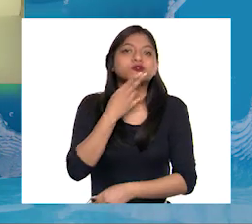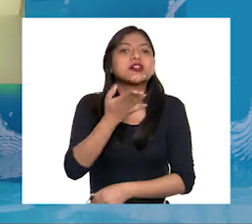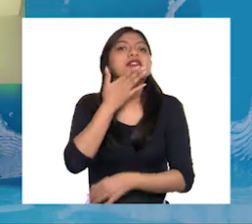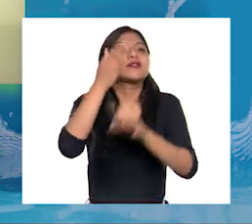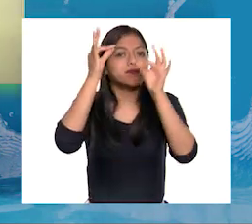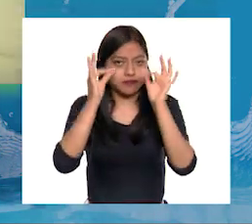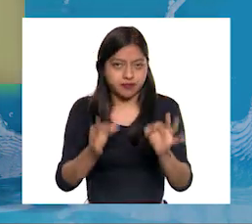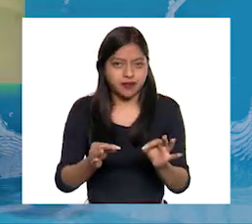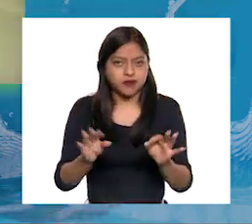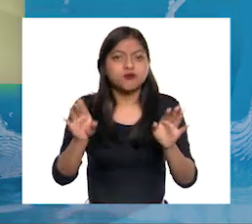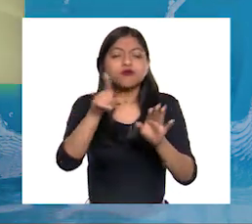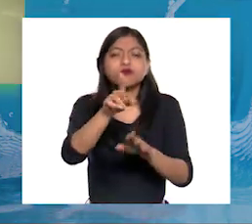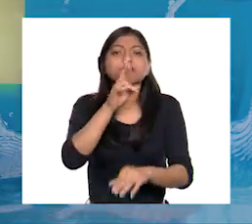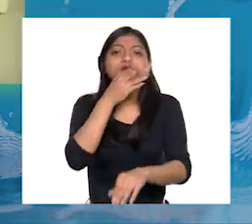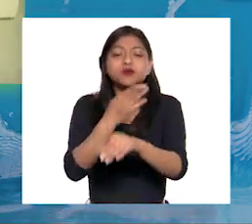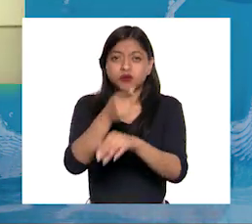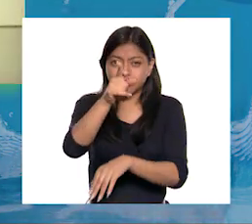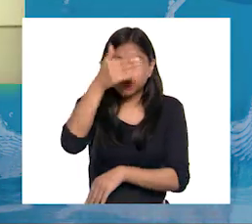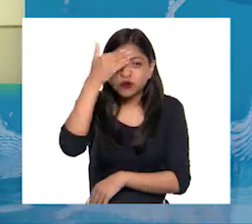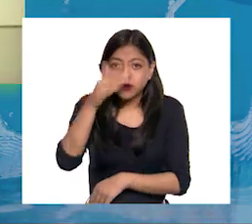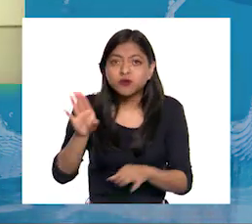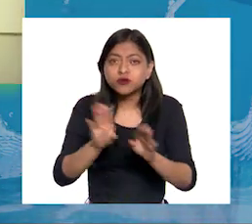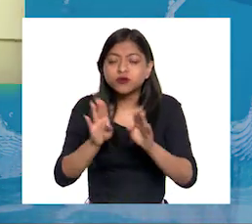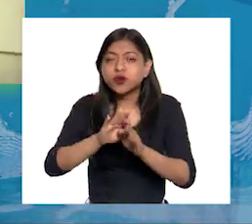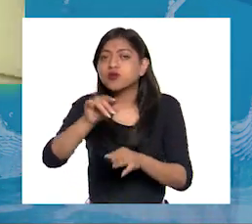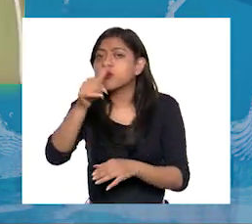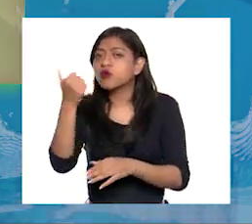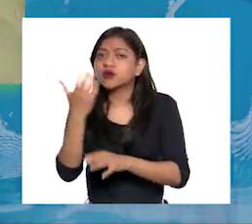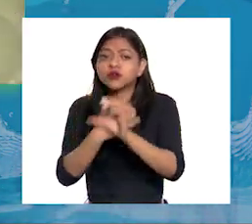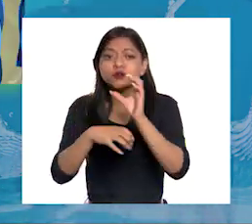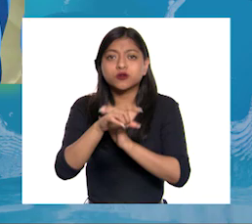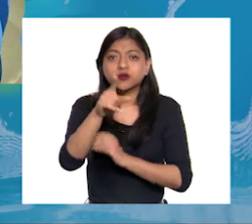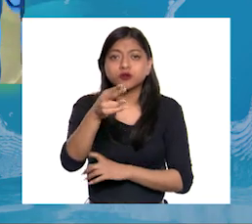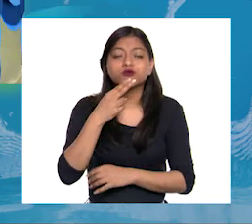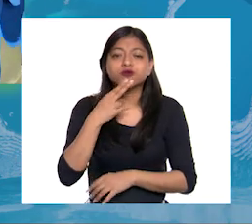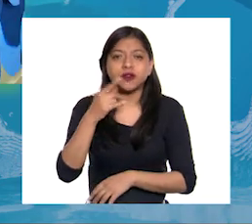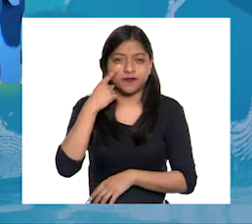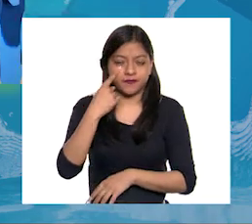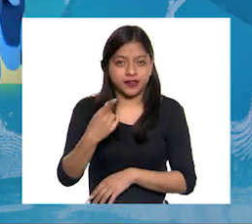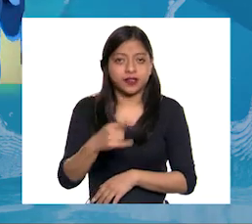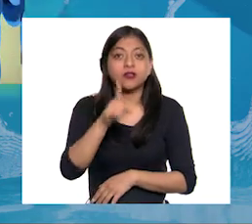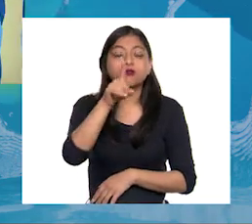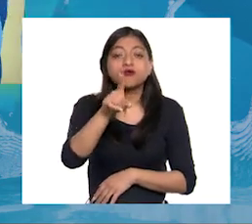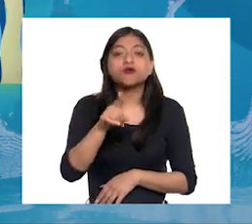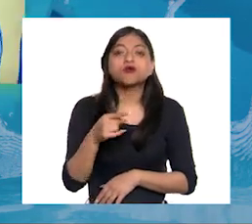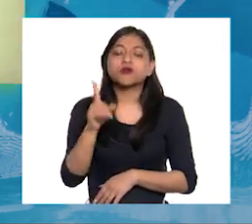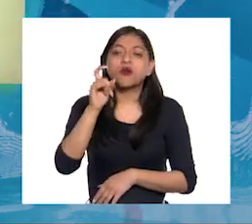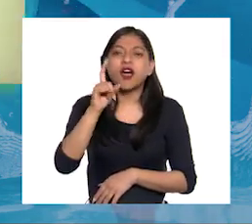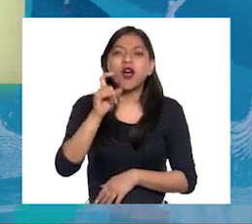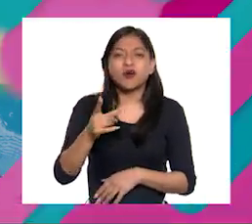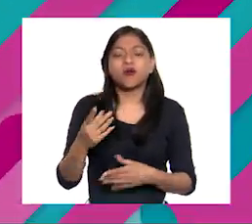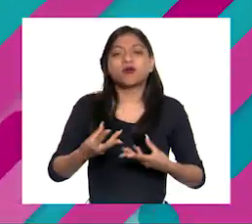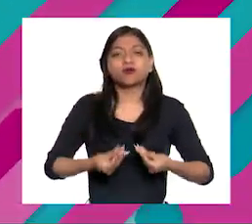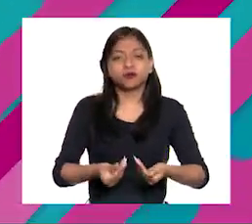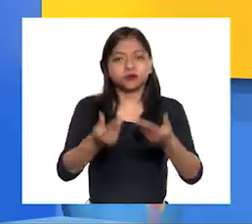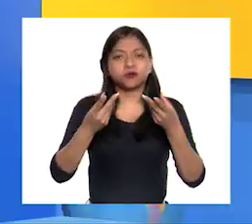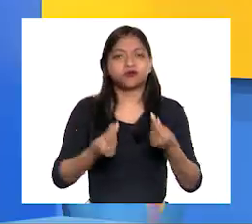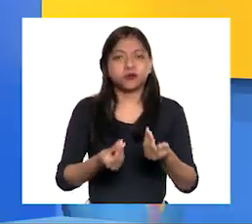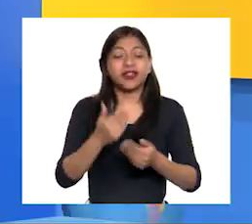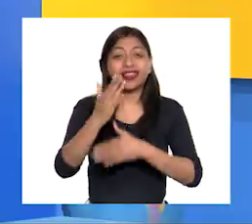¿Sabes cuánto gastas en los otros usos que le das? El desperdicio de agua tiene un precio caro que pagar